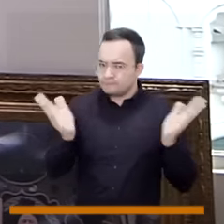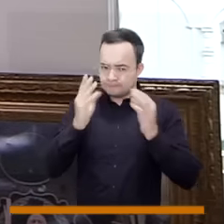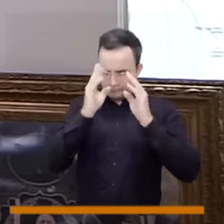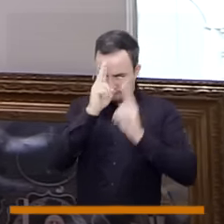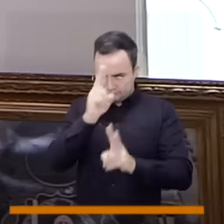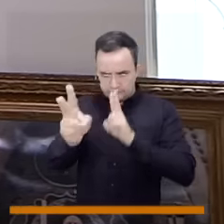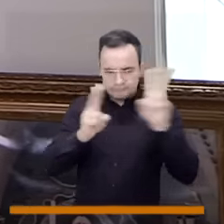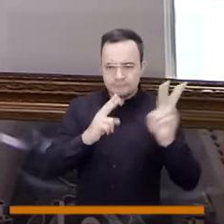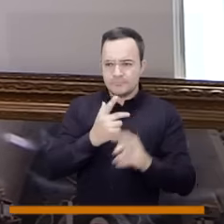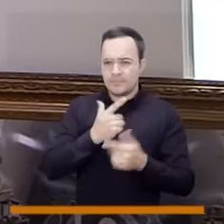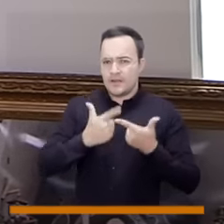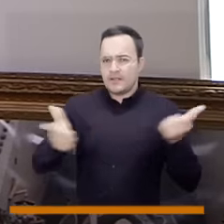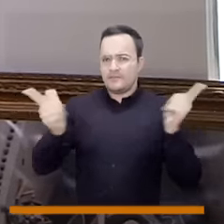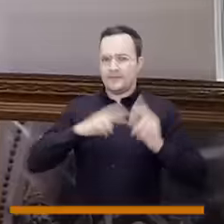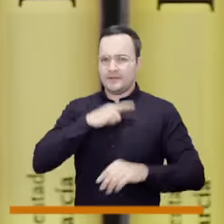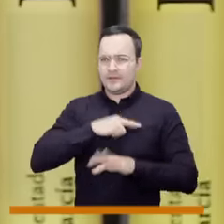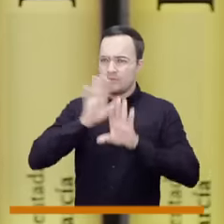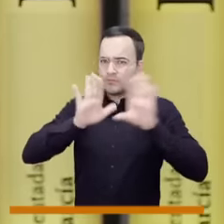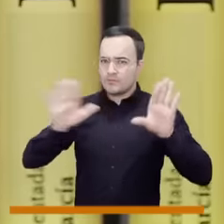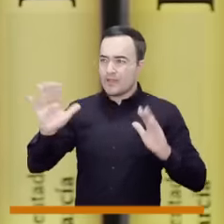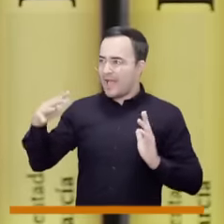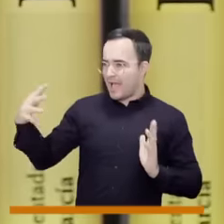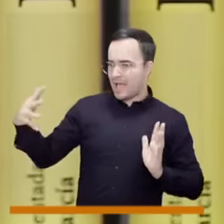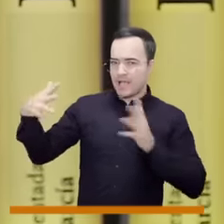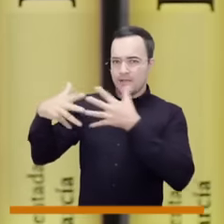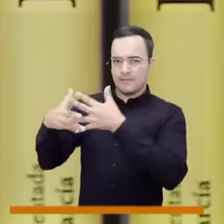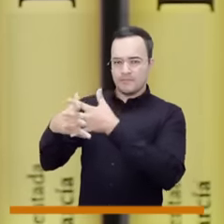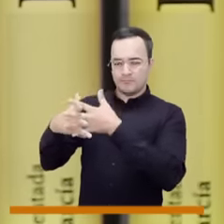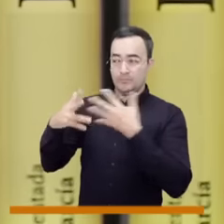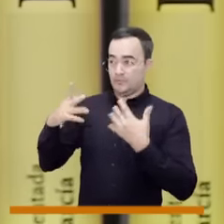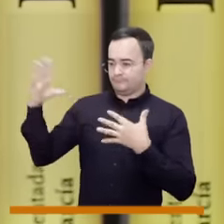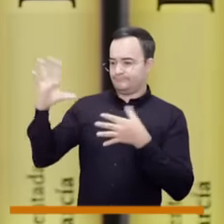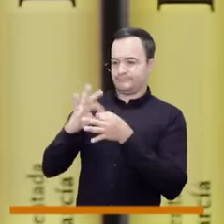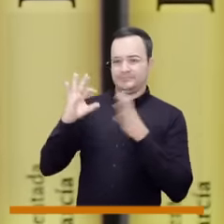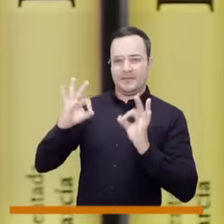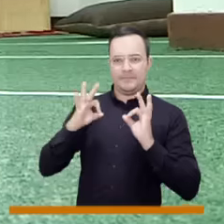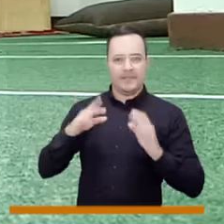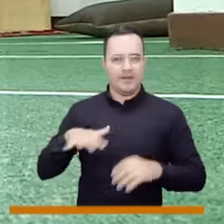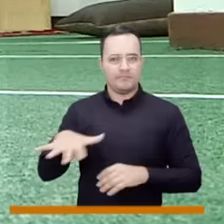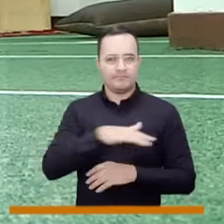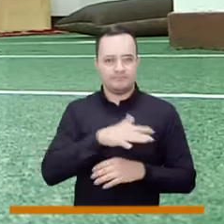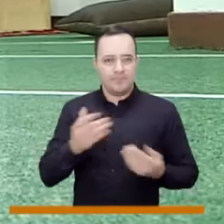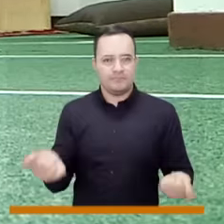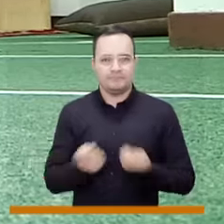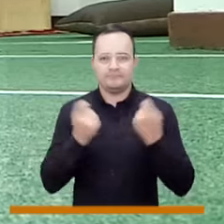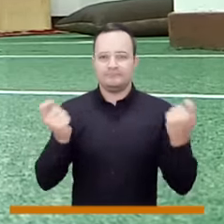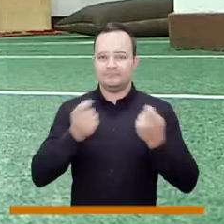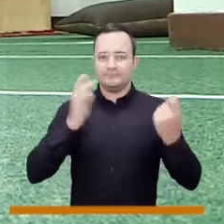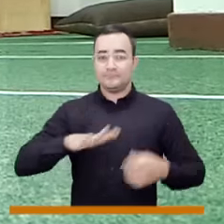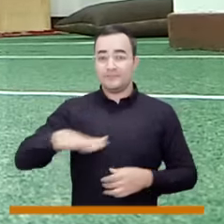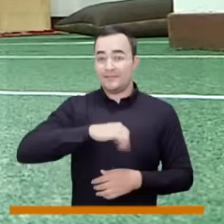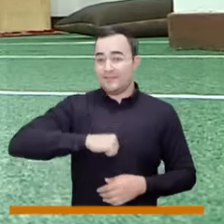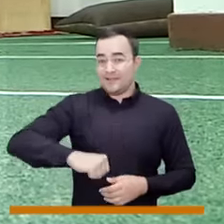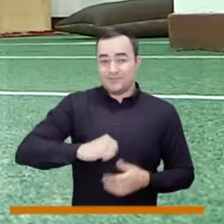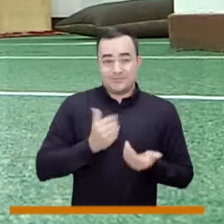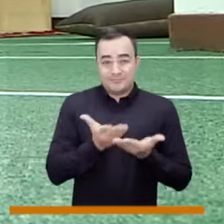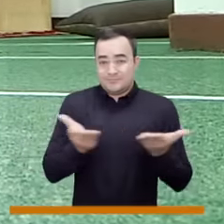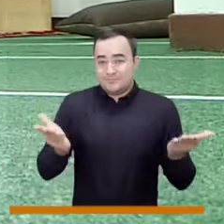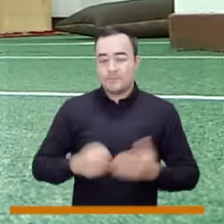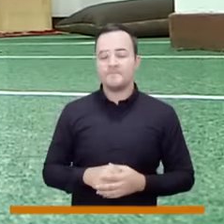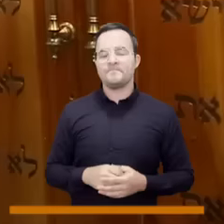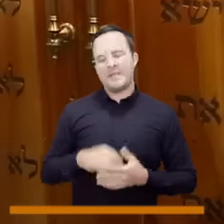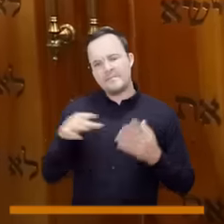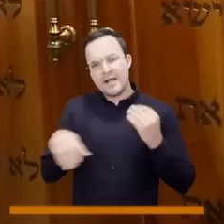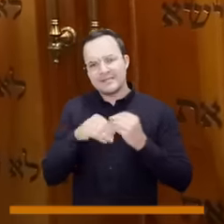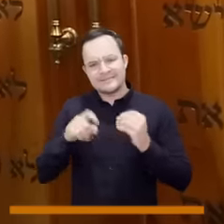hace poco, pues entonces se pueda enlazar y se siga promoviendo este derecho fundamental y también se pueda revisar de una manera clara